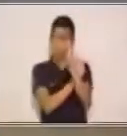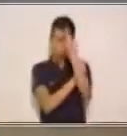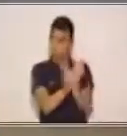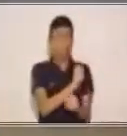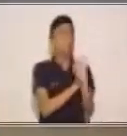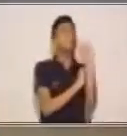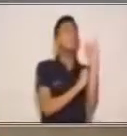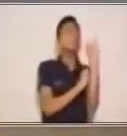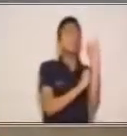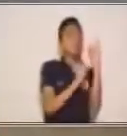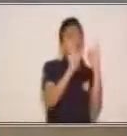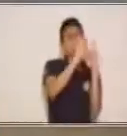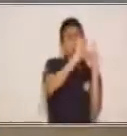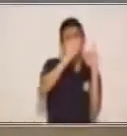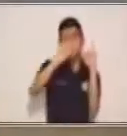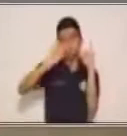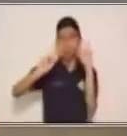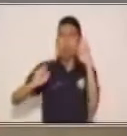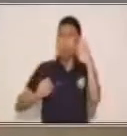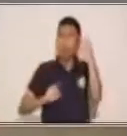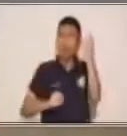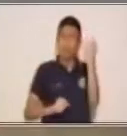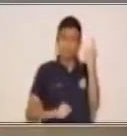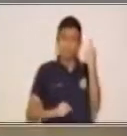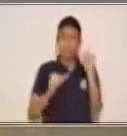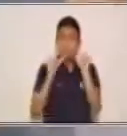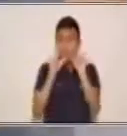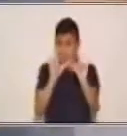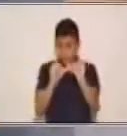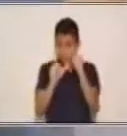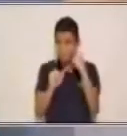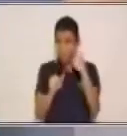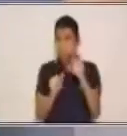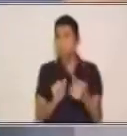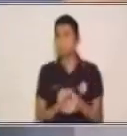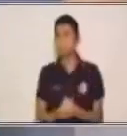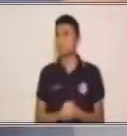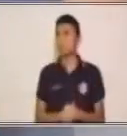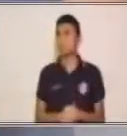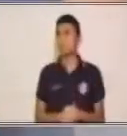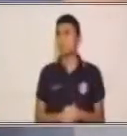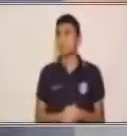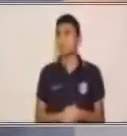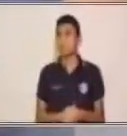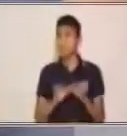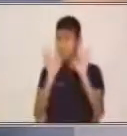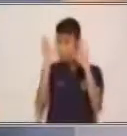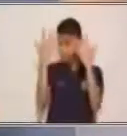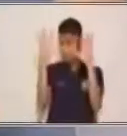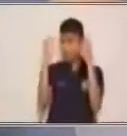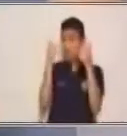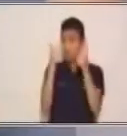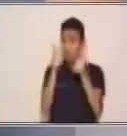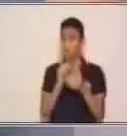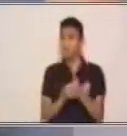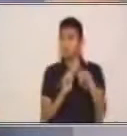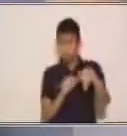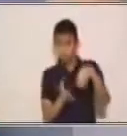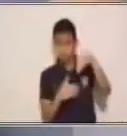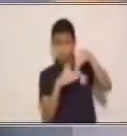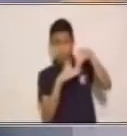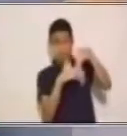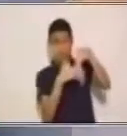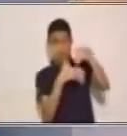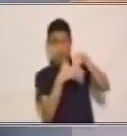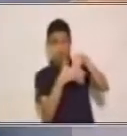entonces el tema de hoy. ¿Seguimos sacando? Vamos a ver. Muy bien, ese es nuestro